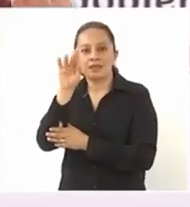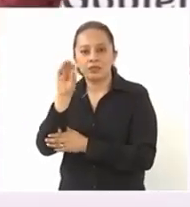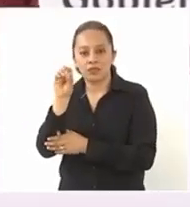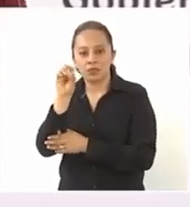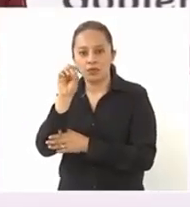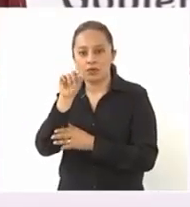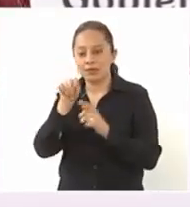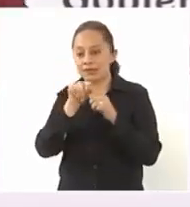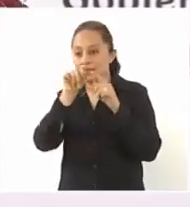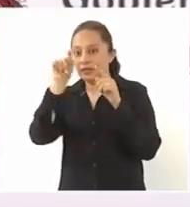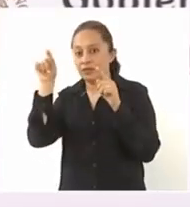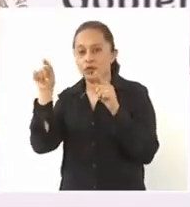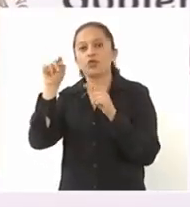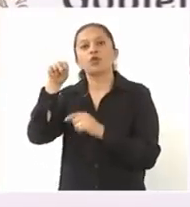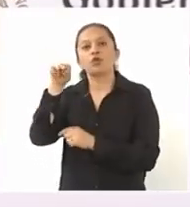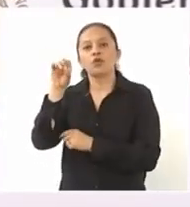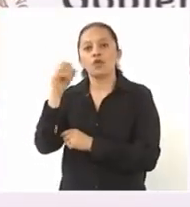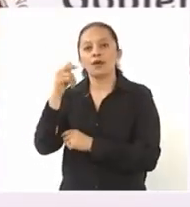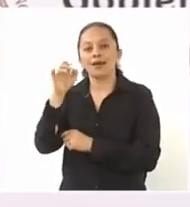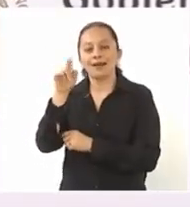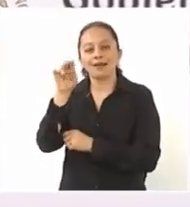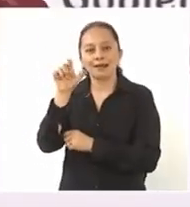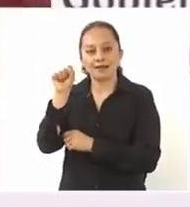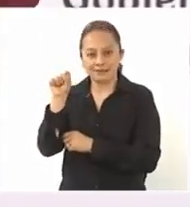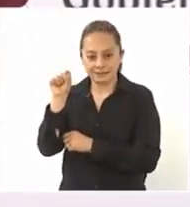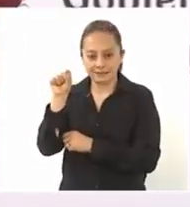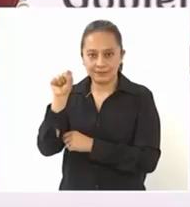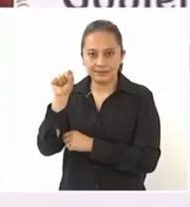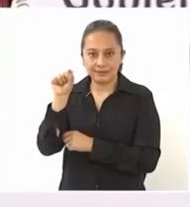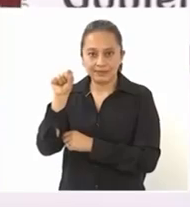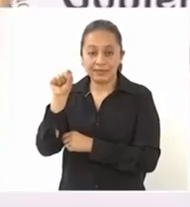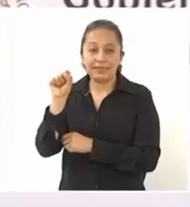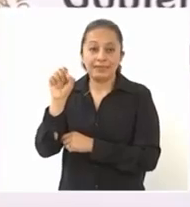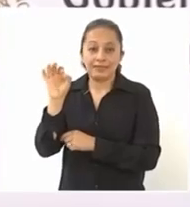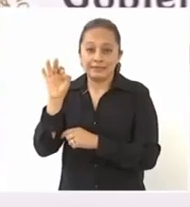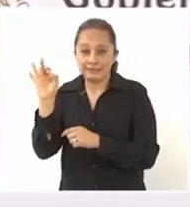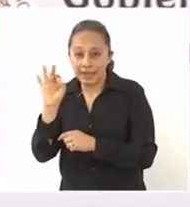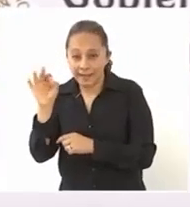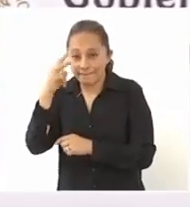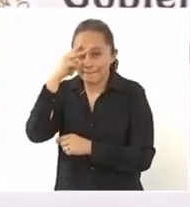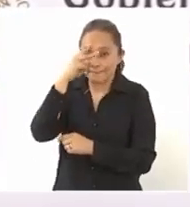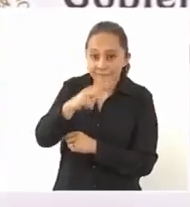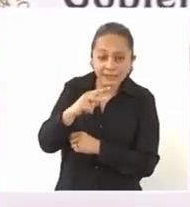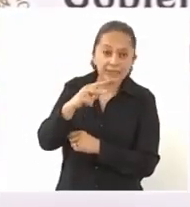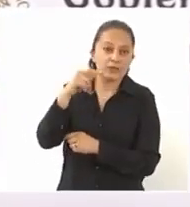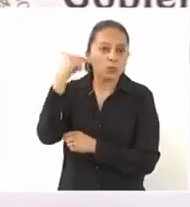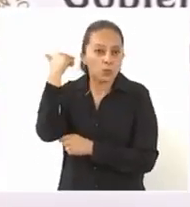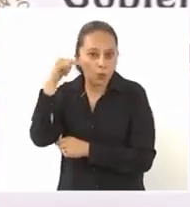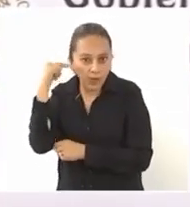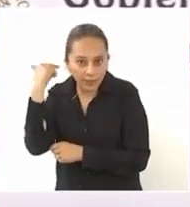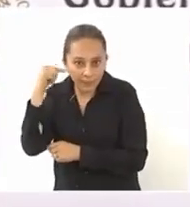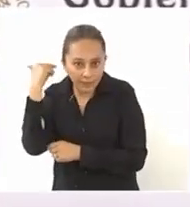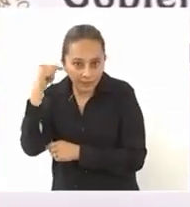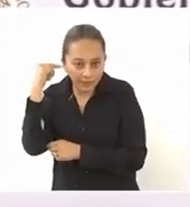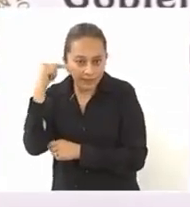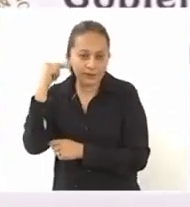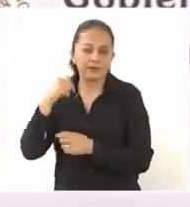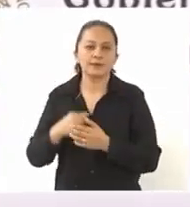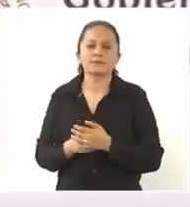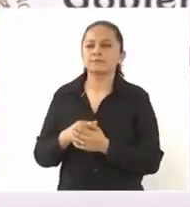hasta Nogales, por lo pronto el México-Querétaro-Guadalajara. Eso significa